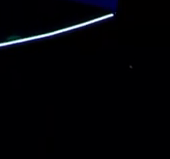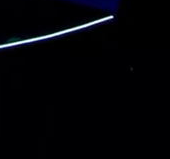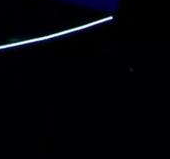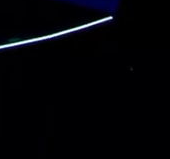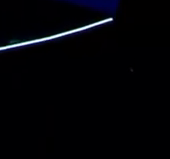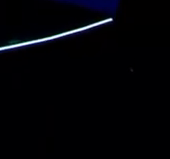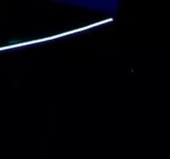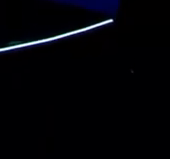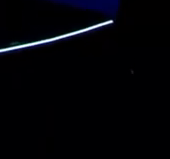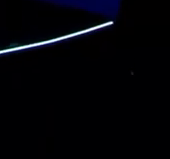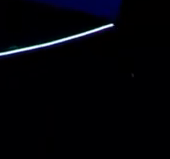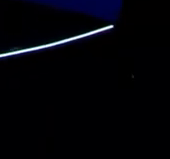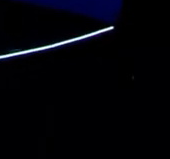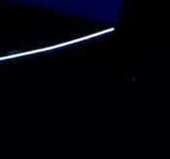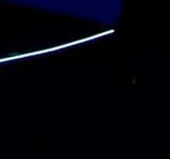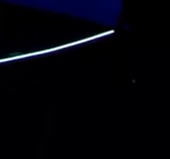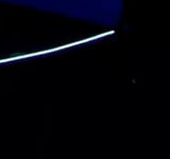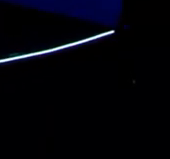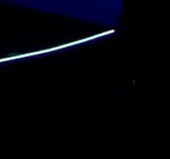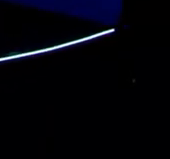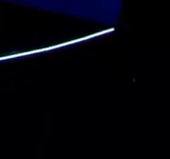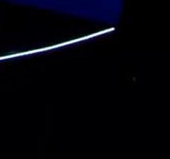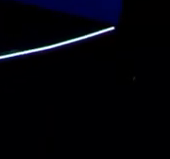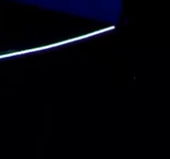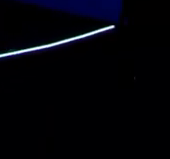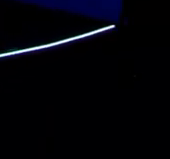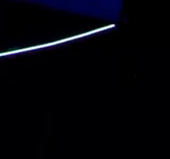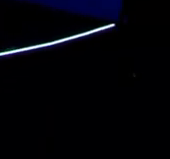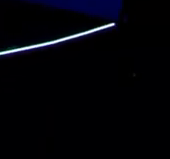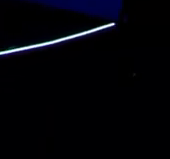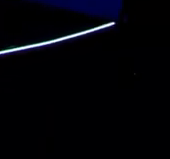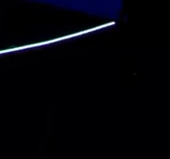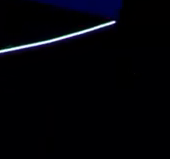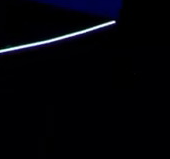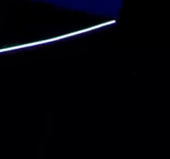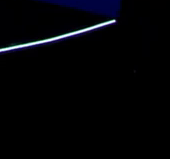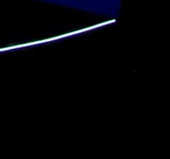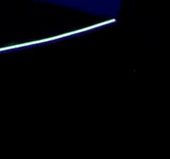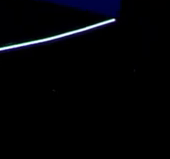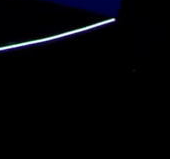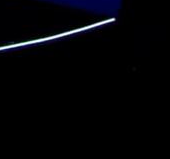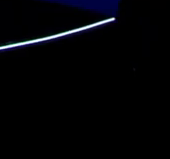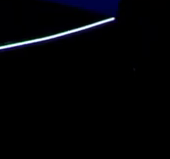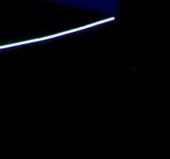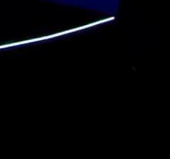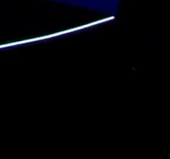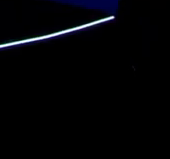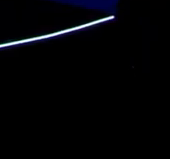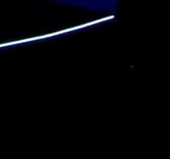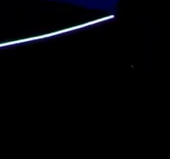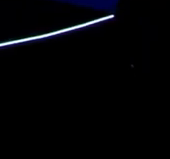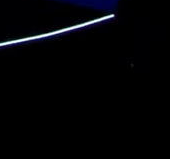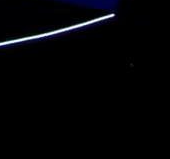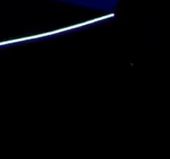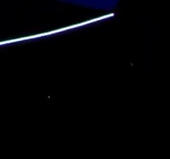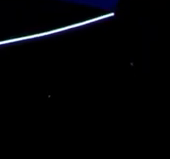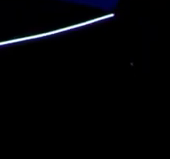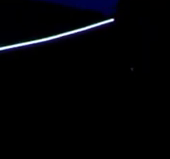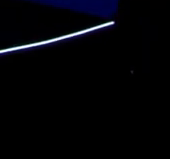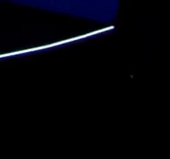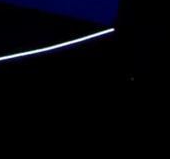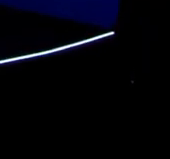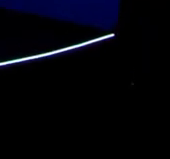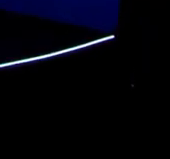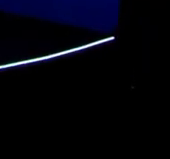Deberíamos empezar a soñar un plan para un mundo distinto. Un mundo más justo. Un mundo de hombres y mujeres más